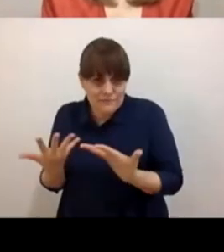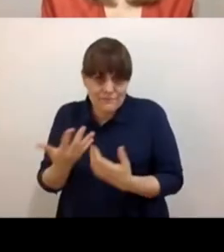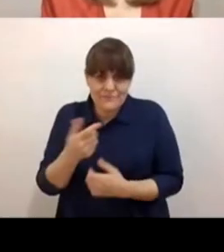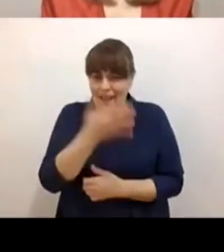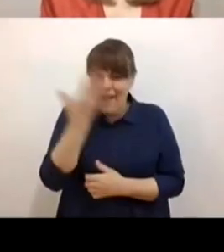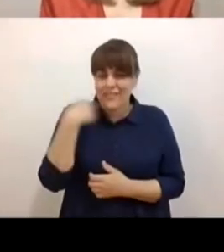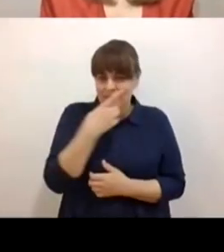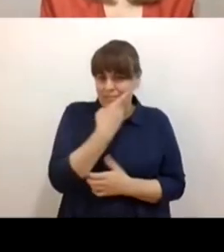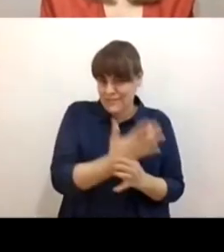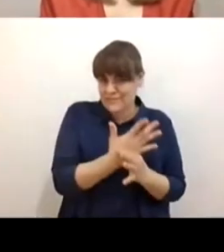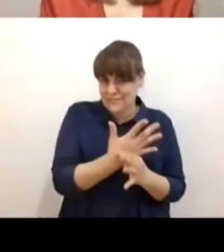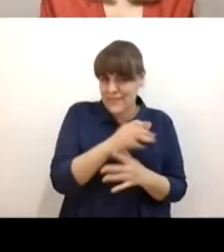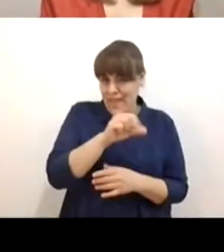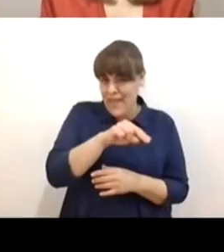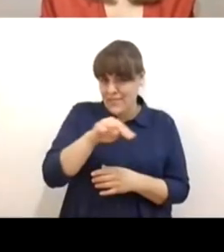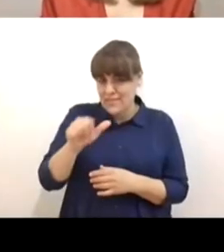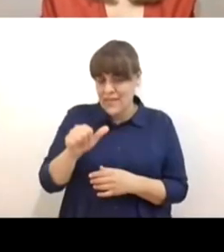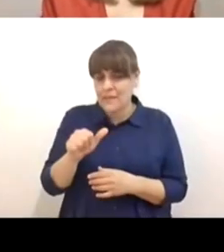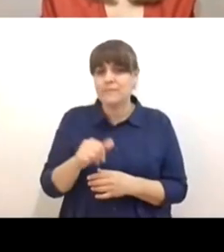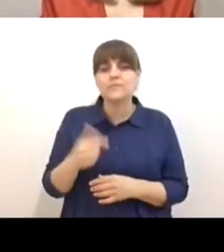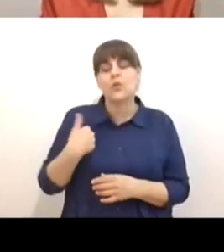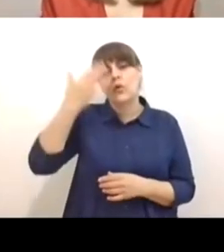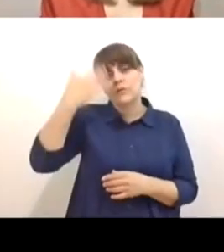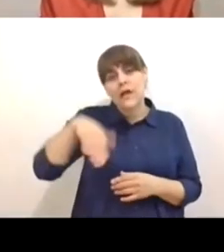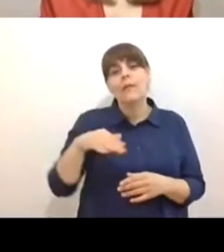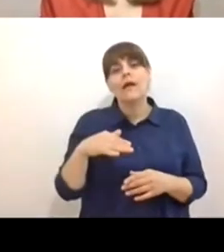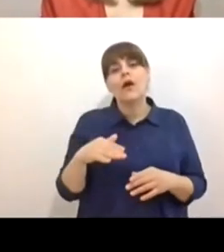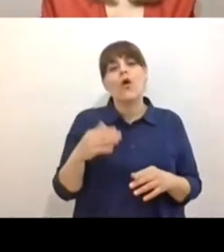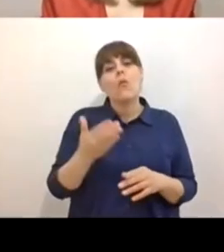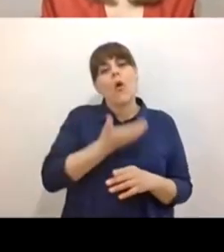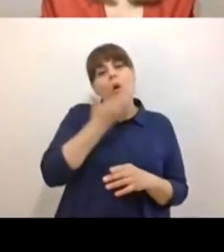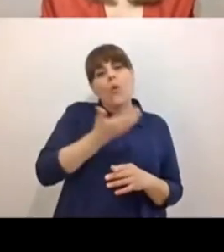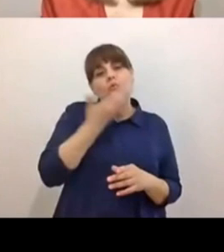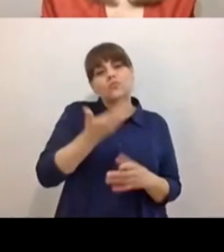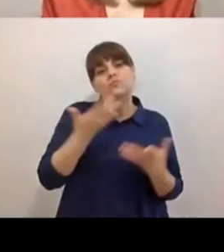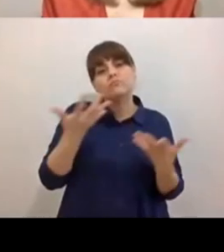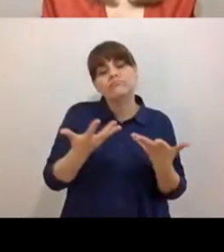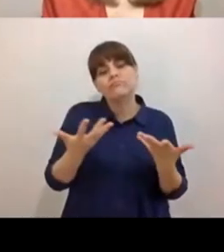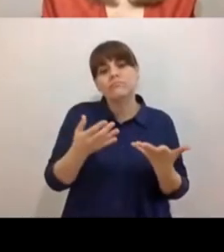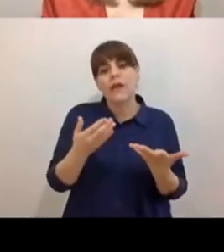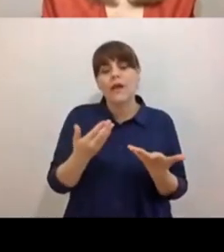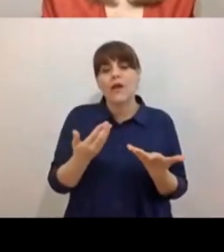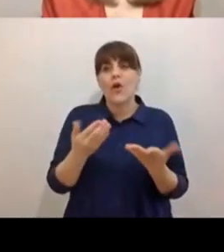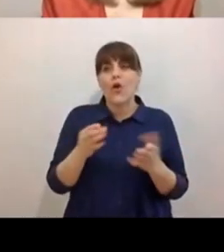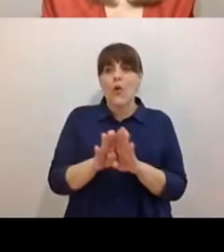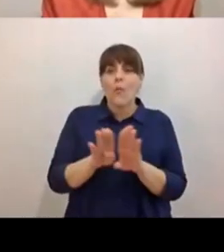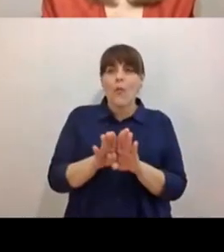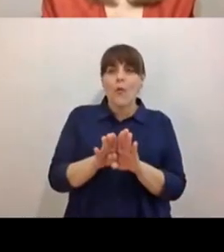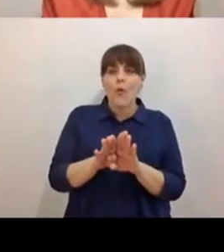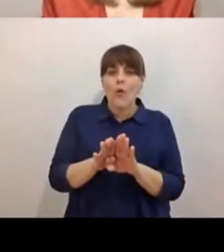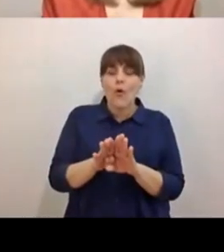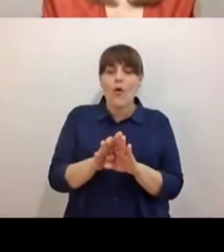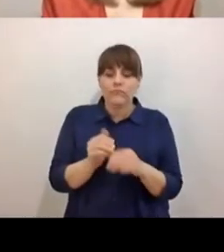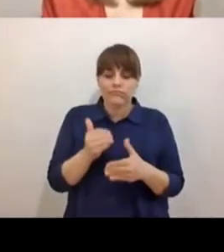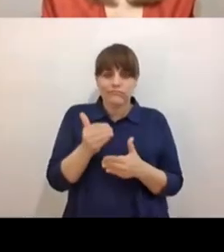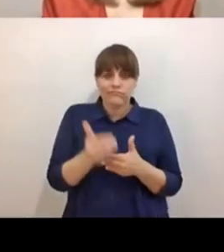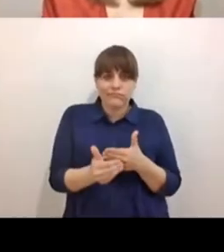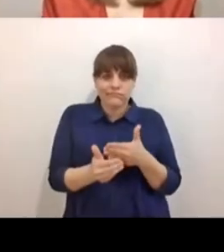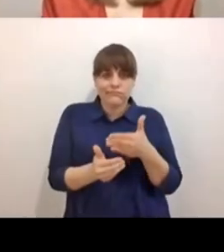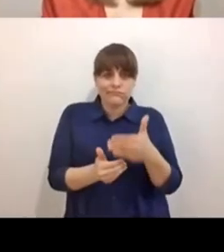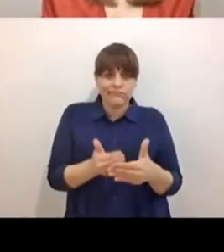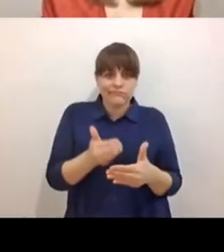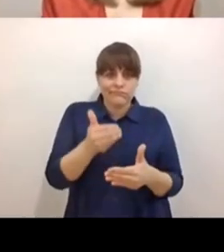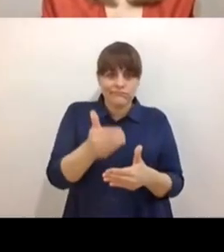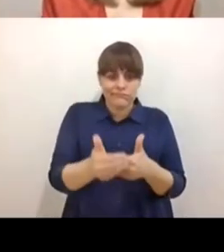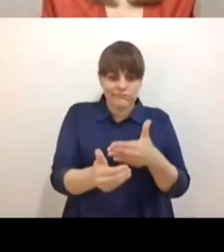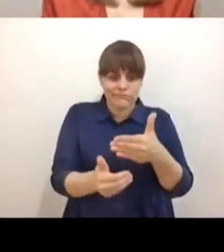los rituales conocidos, todos que sabemos que son un proceso para ir resignificando esas pérdidas y acomodándolas,